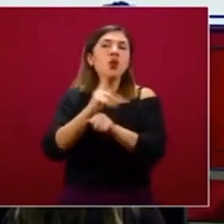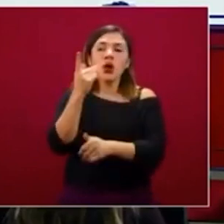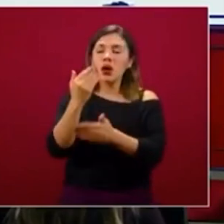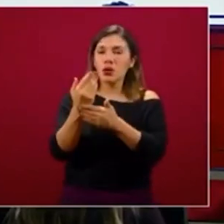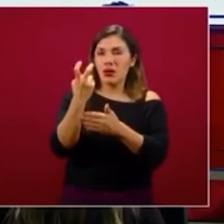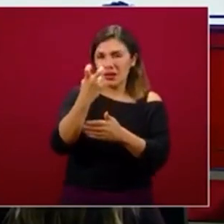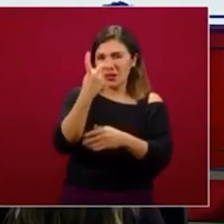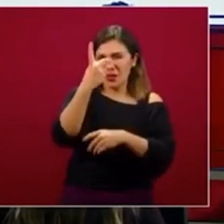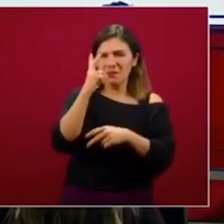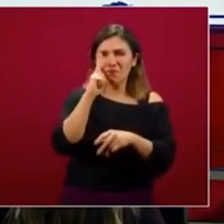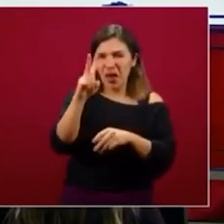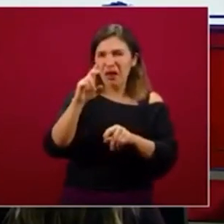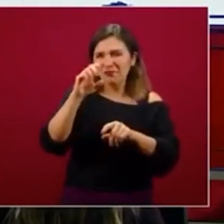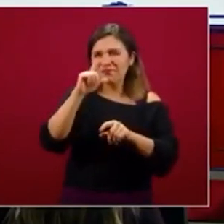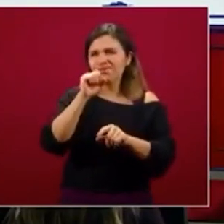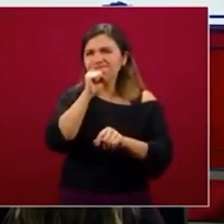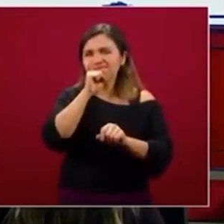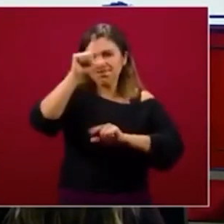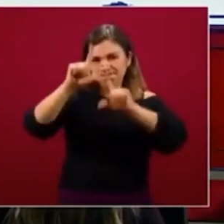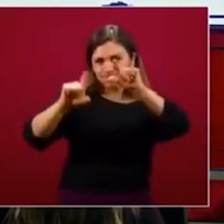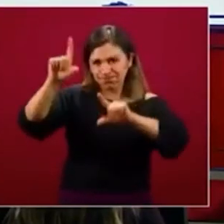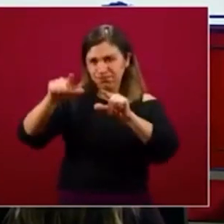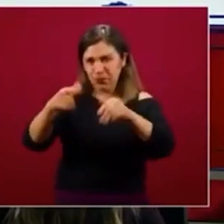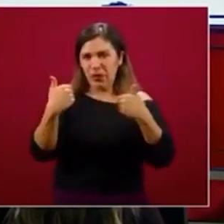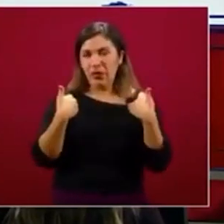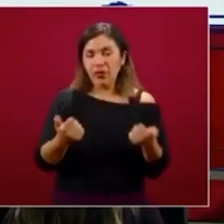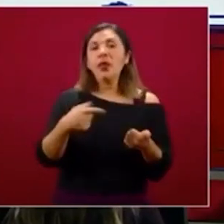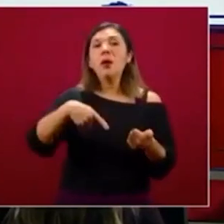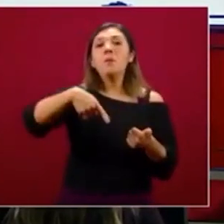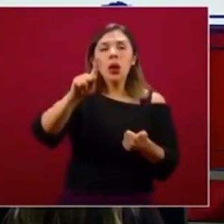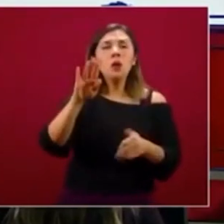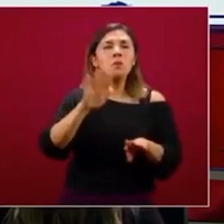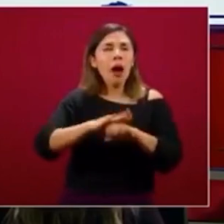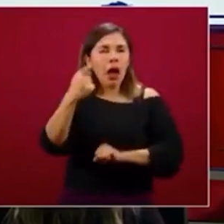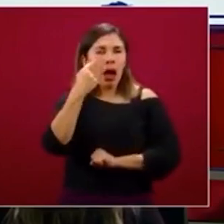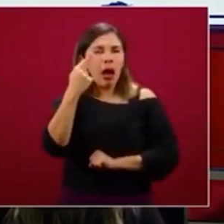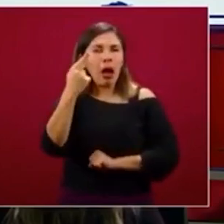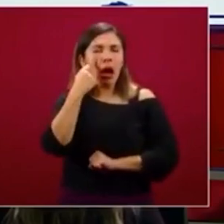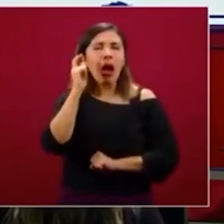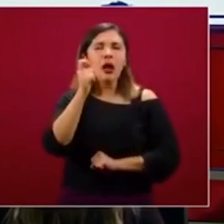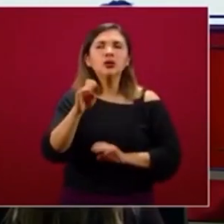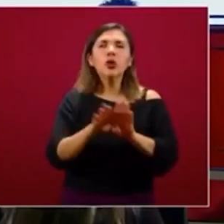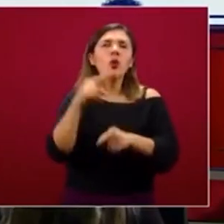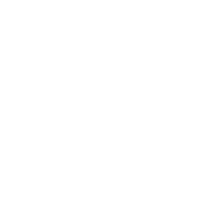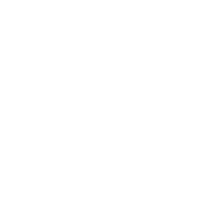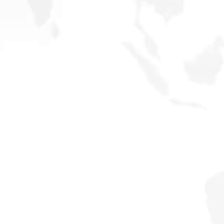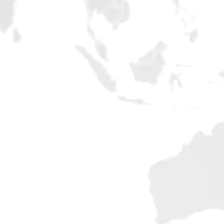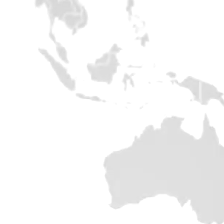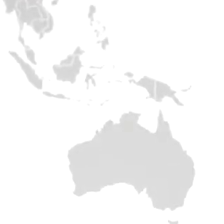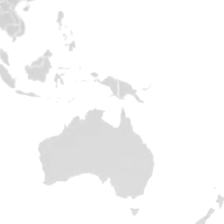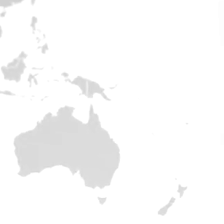año, como veremos en las próximas gráficas, lo verán, pero normalmente es la presentación cíclica.